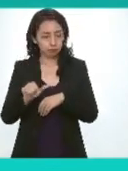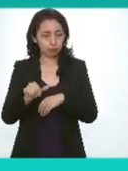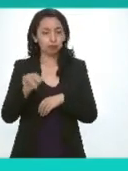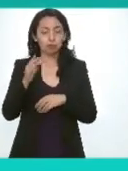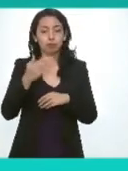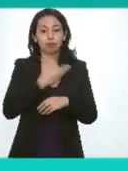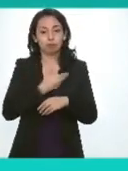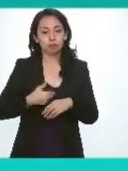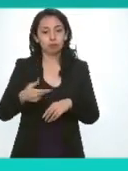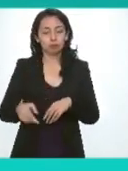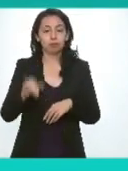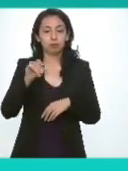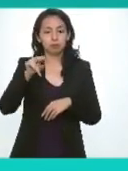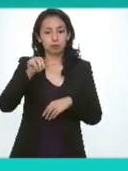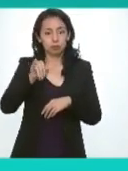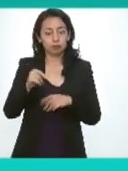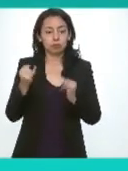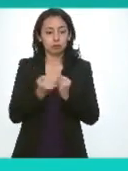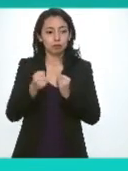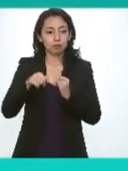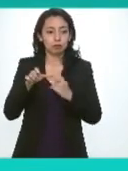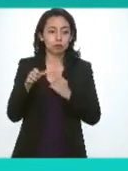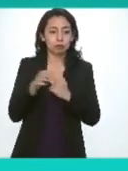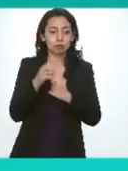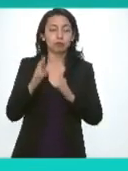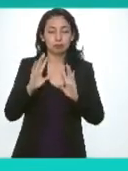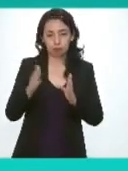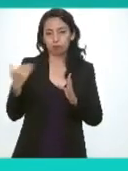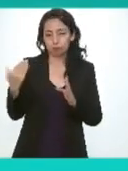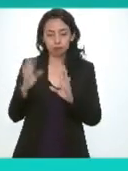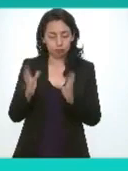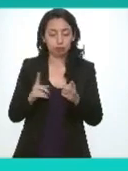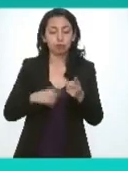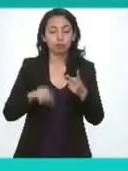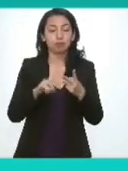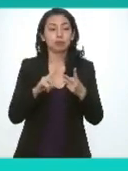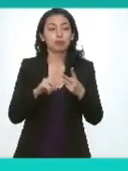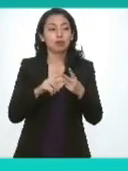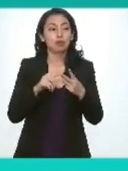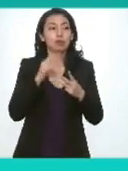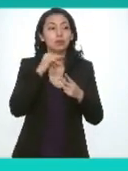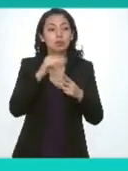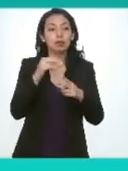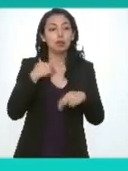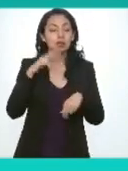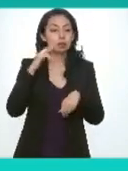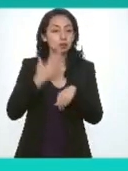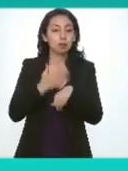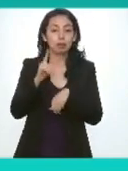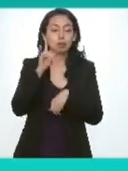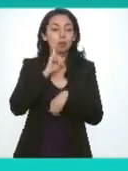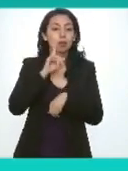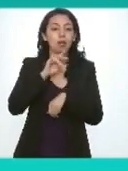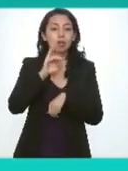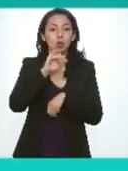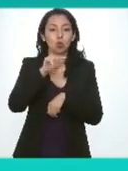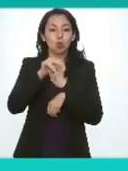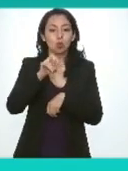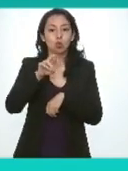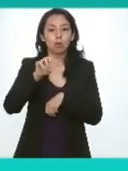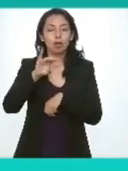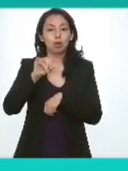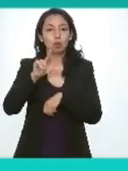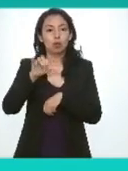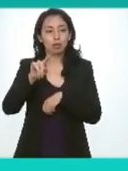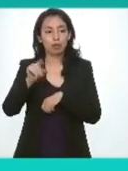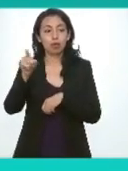del INAI Y de este Consejo Nacional El cual Ya sucedió Dos Mensaje A cargo De la Comisada Norma Julieta Del Río Granegas Comisionada